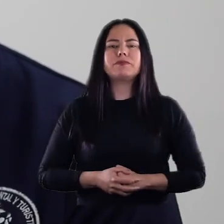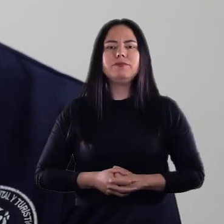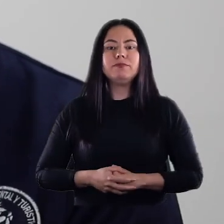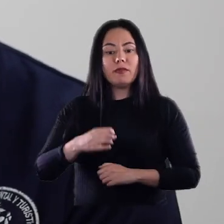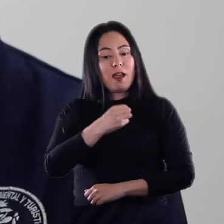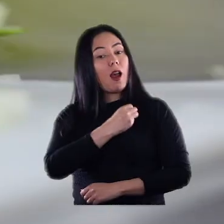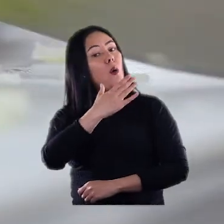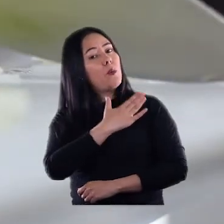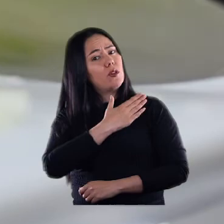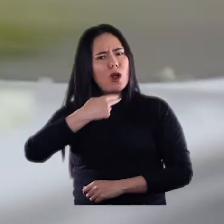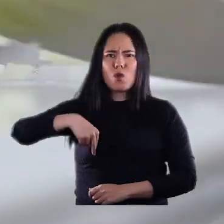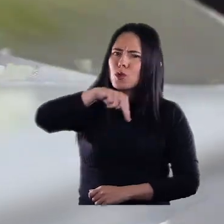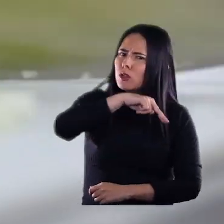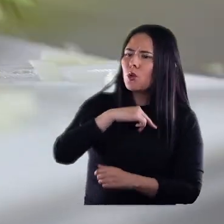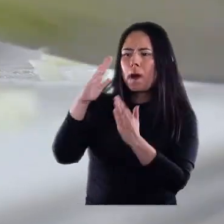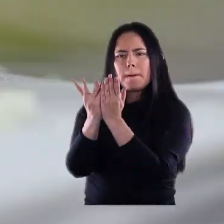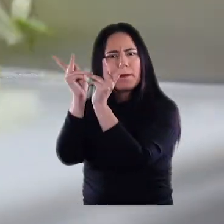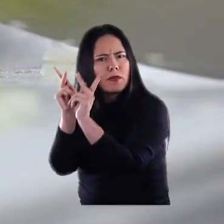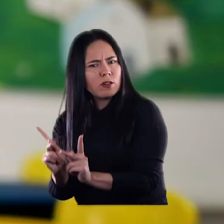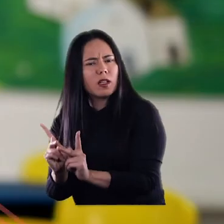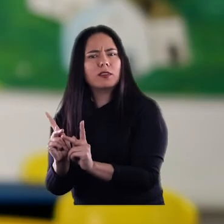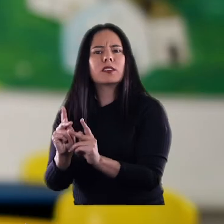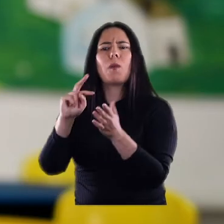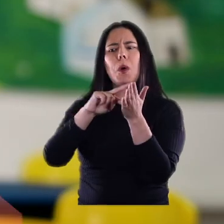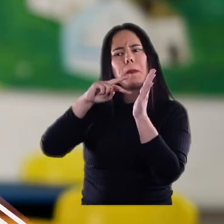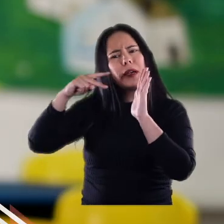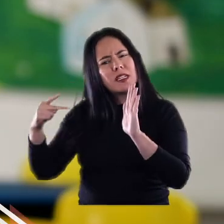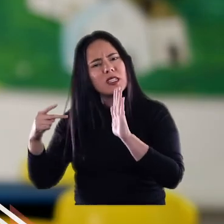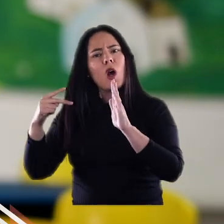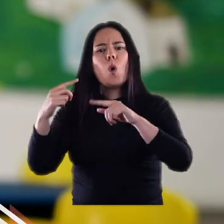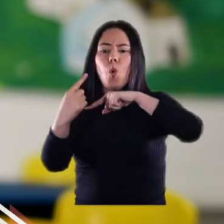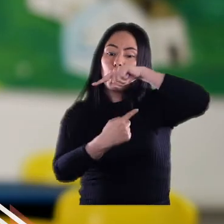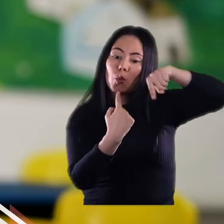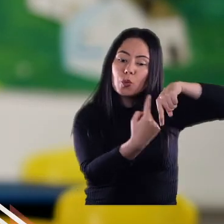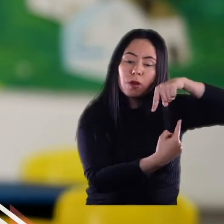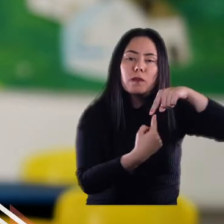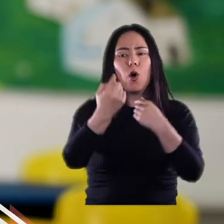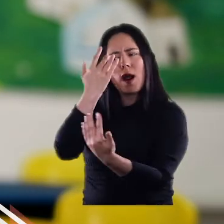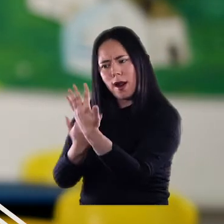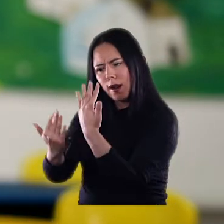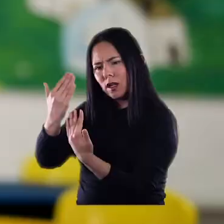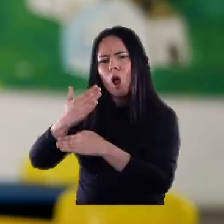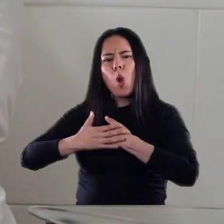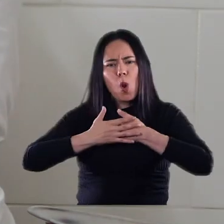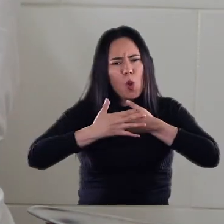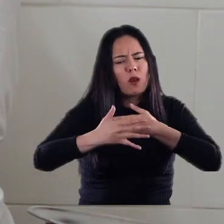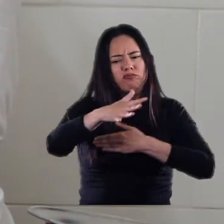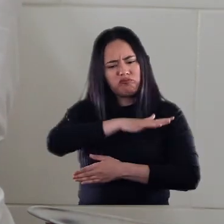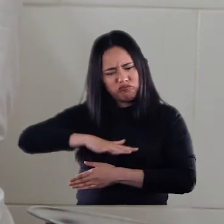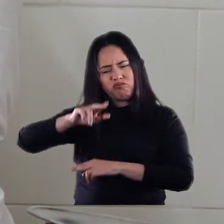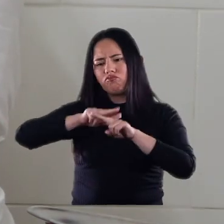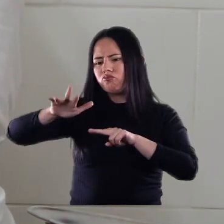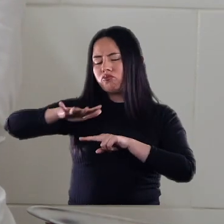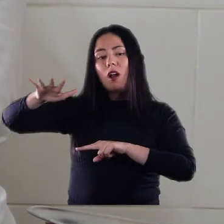Es una oportunidad para nuestros estudiantes estas especialidades tanto en turismo, gastronomía y desde luego lo ambiental.